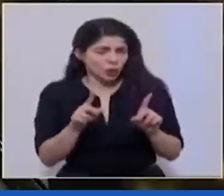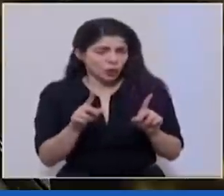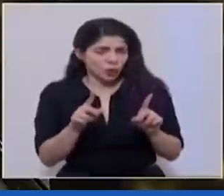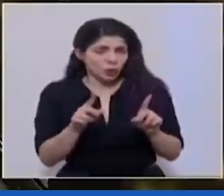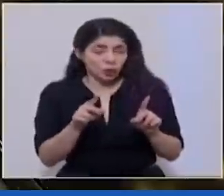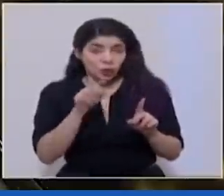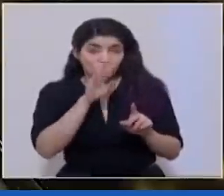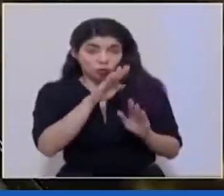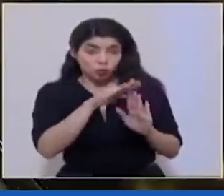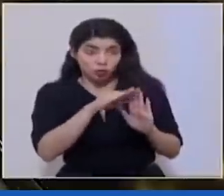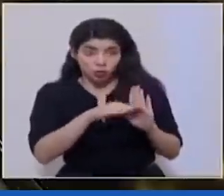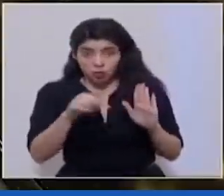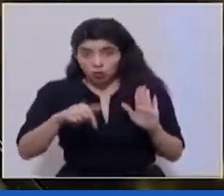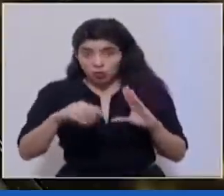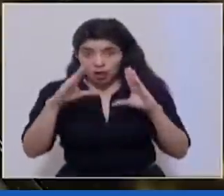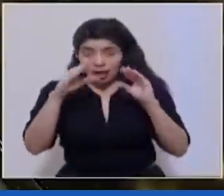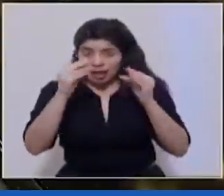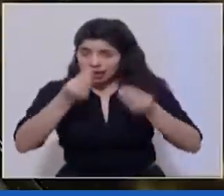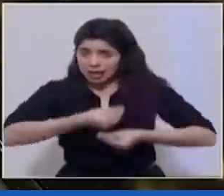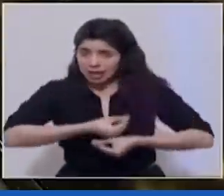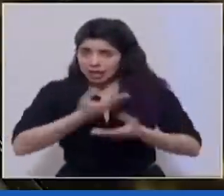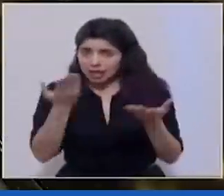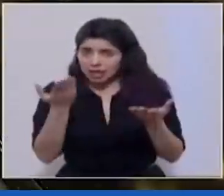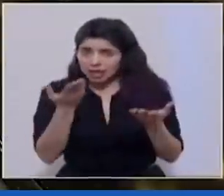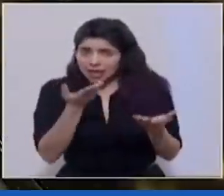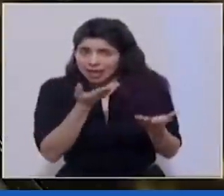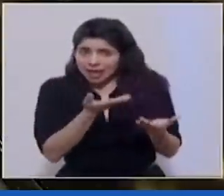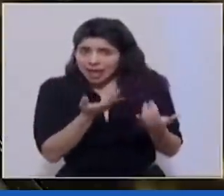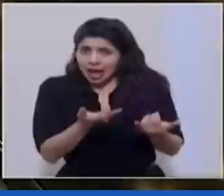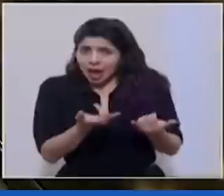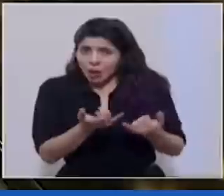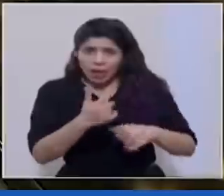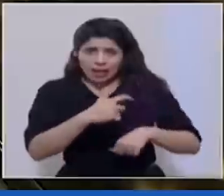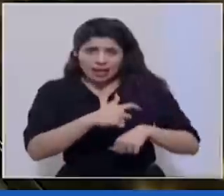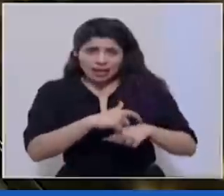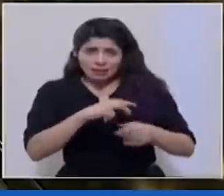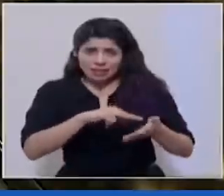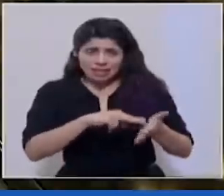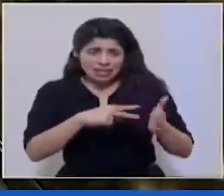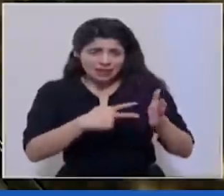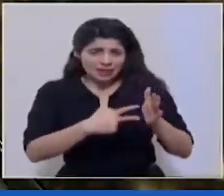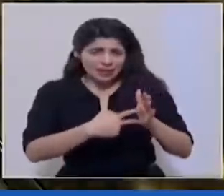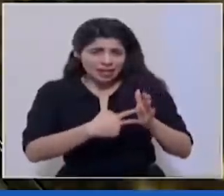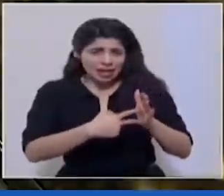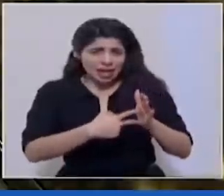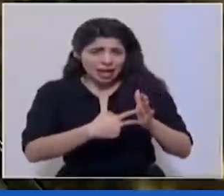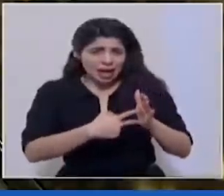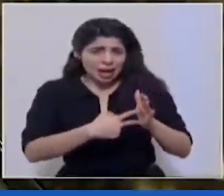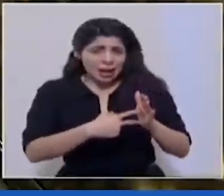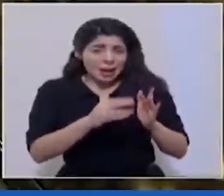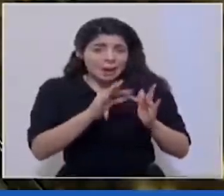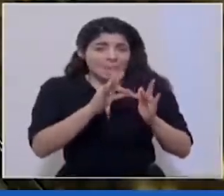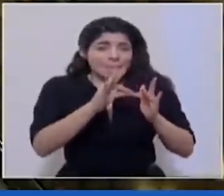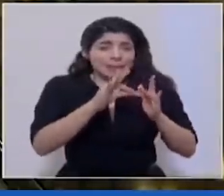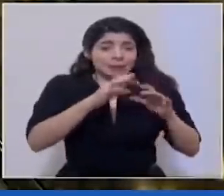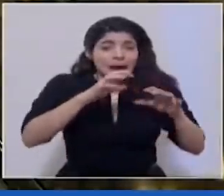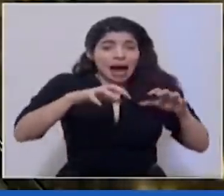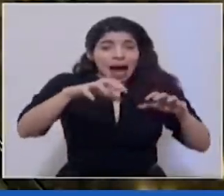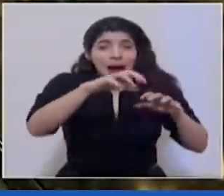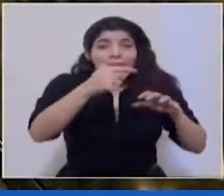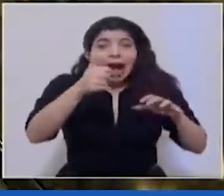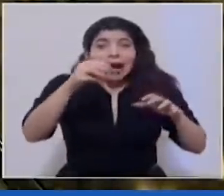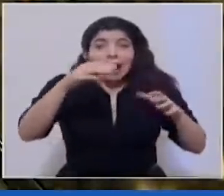la medida anunciada esta tarde en este periodo no va a poder abrir los principales cantones del área